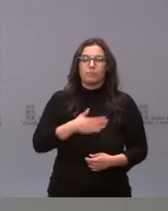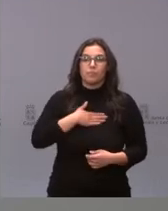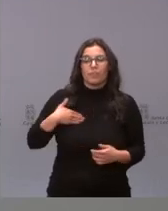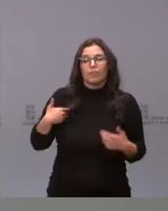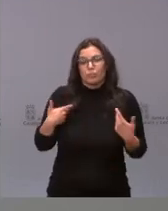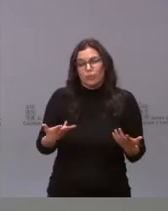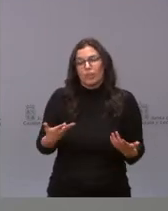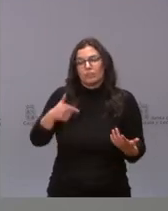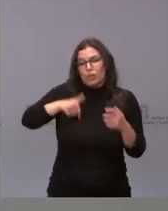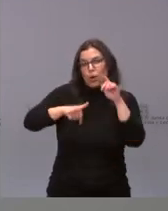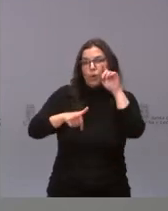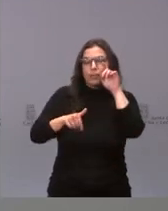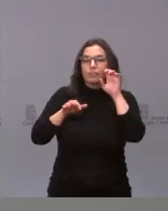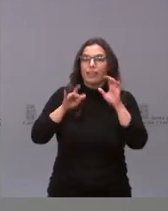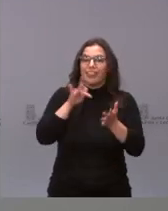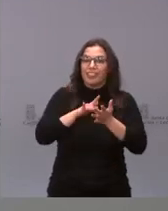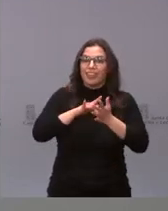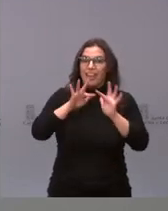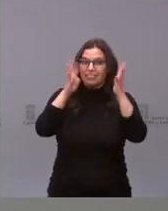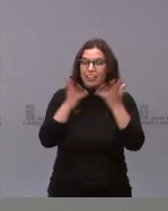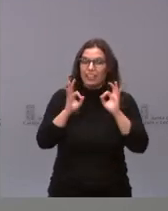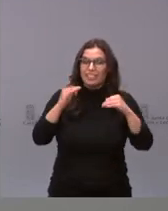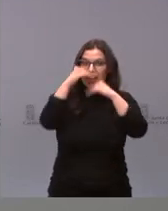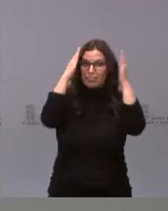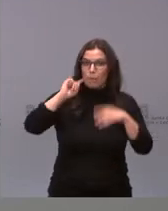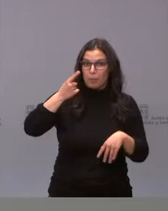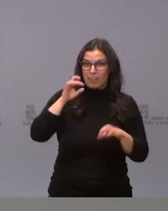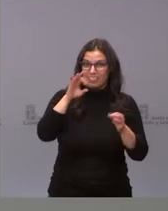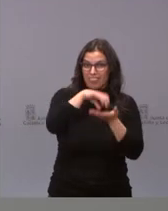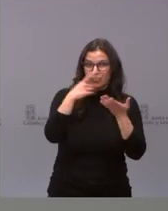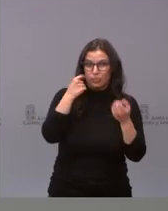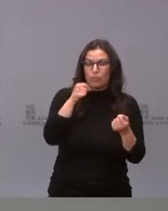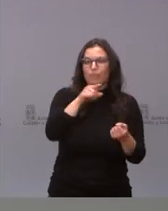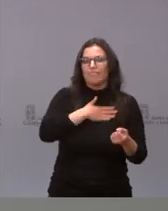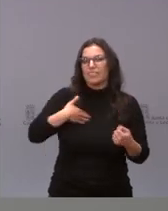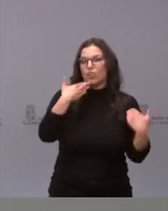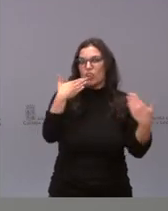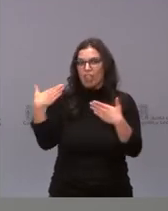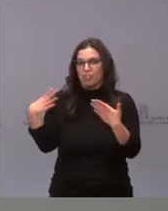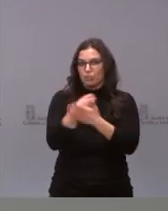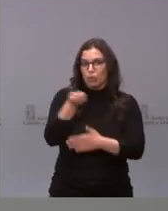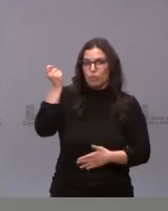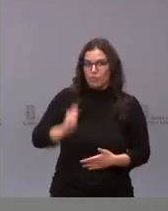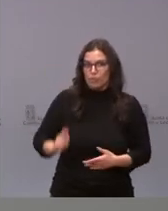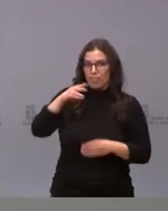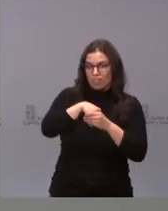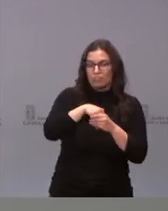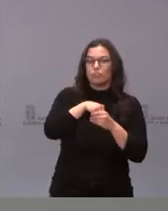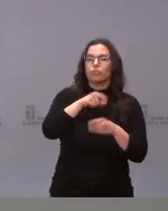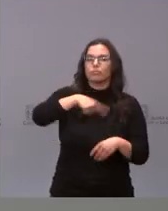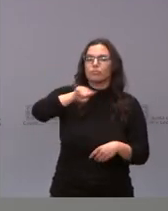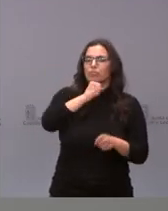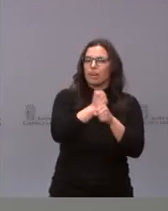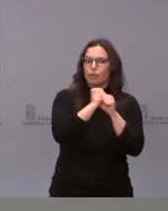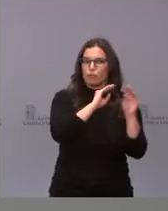tanto, hoy, en el Día Internacional de la Atención Primaria, agradecer a todos nuestros profesionales de atención primaria su